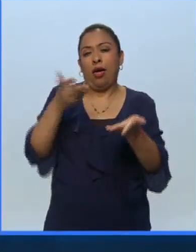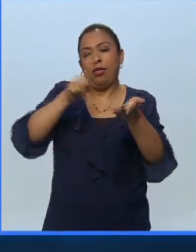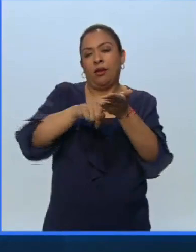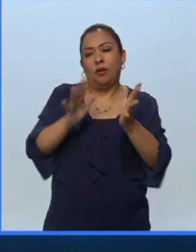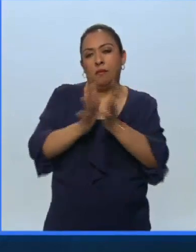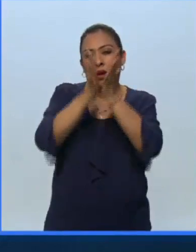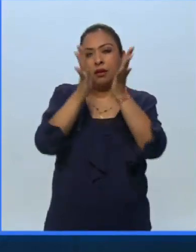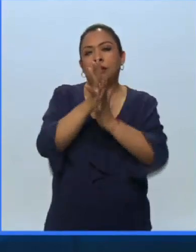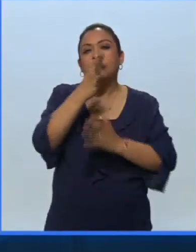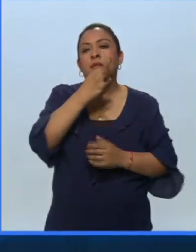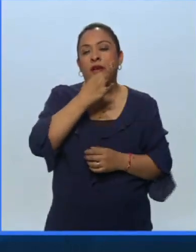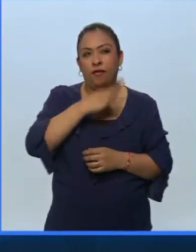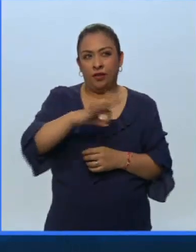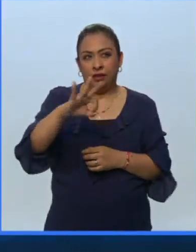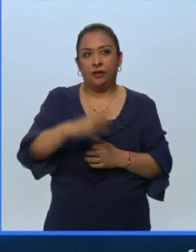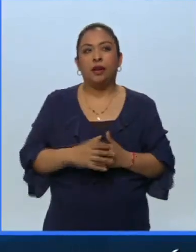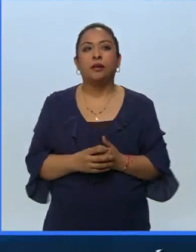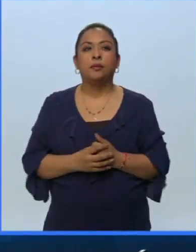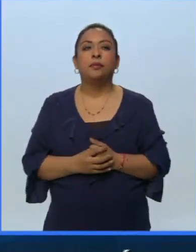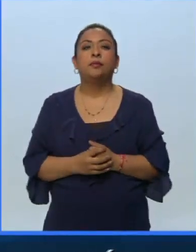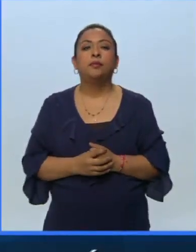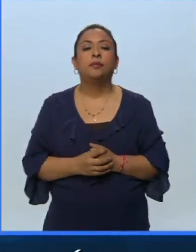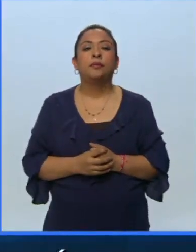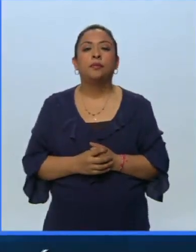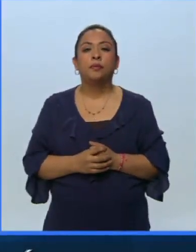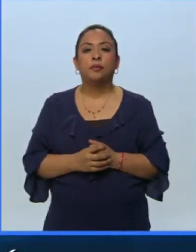la participación para este festival.